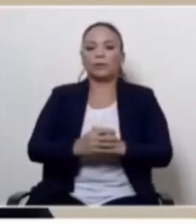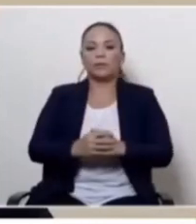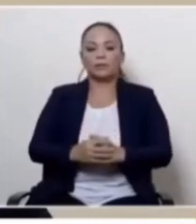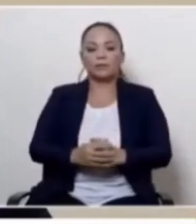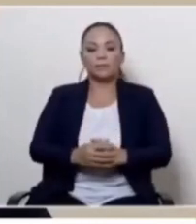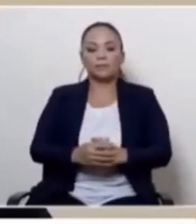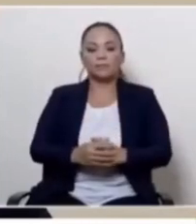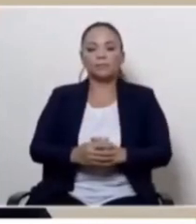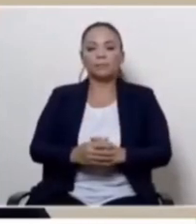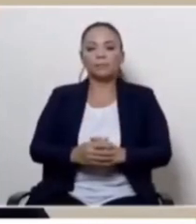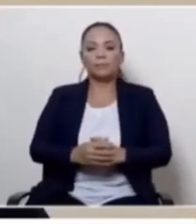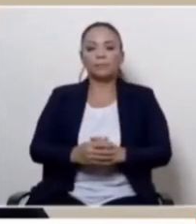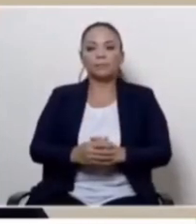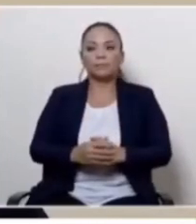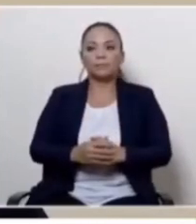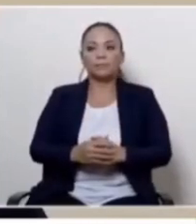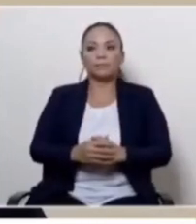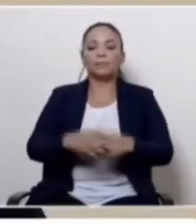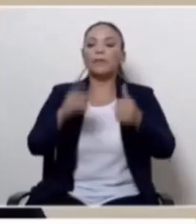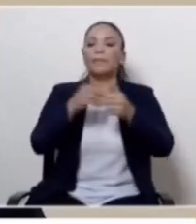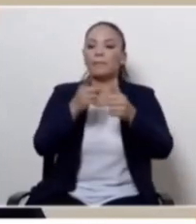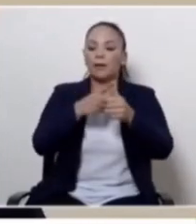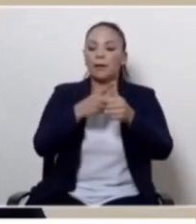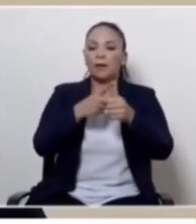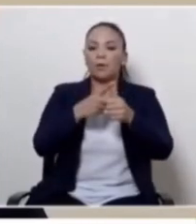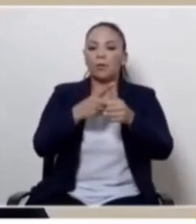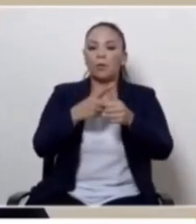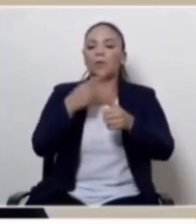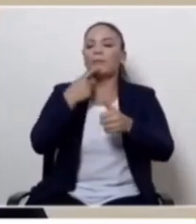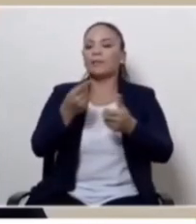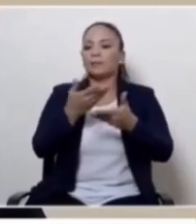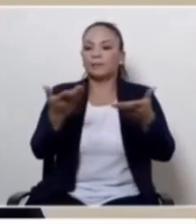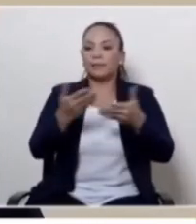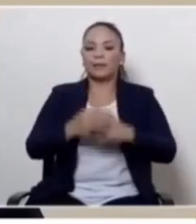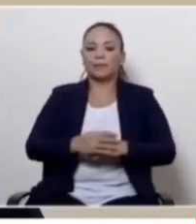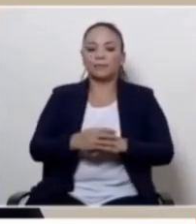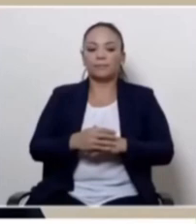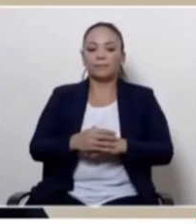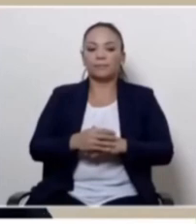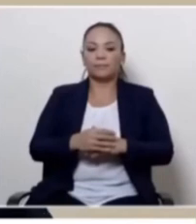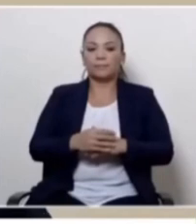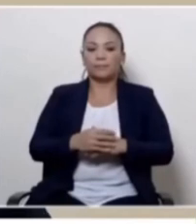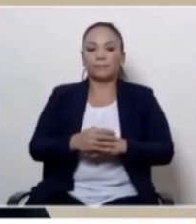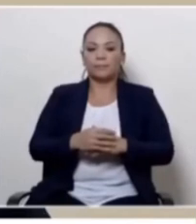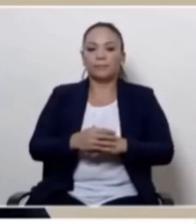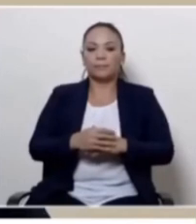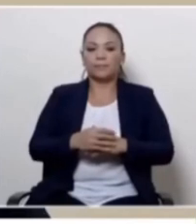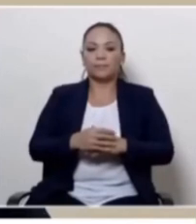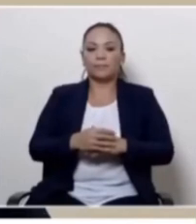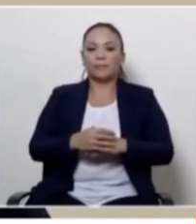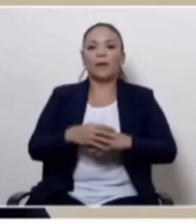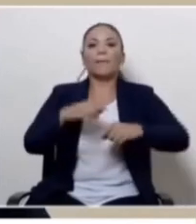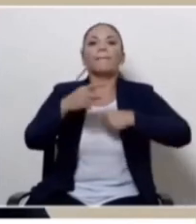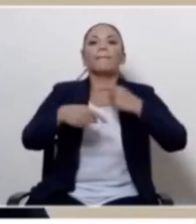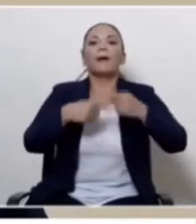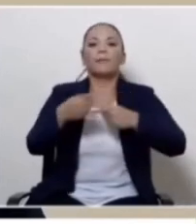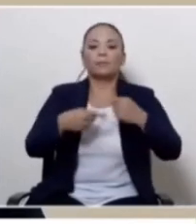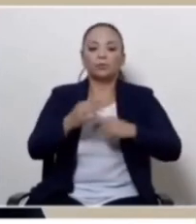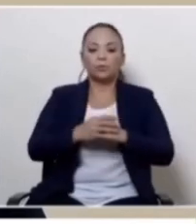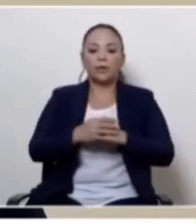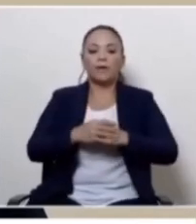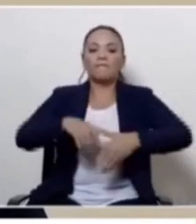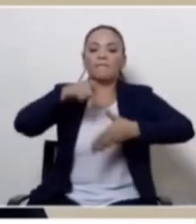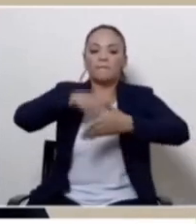Primero, quiero decir que vamos a